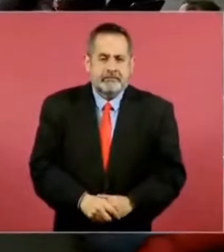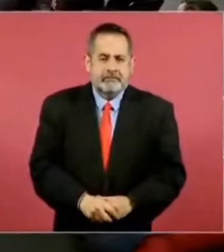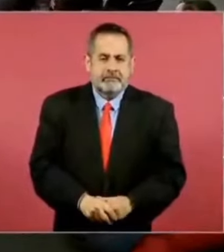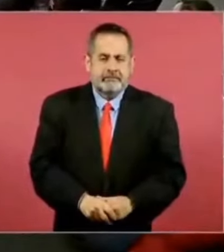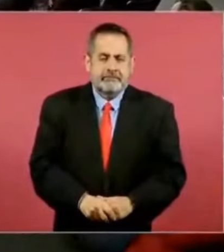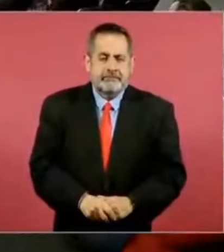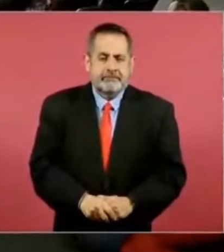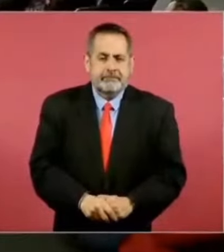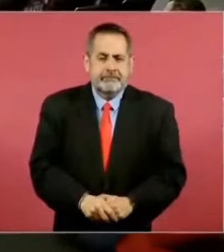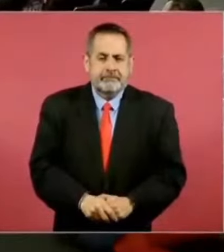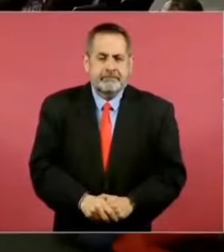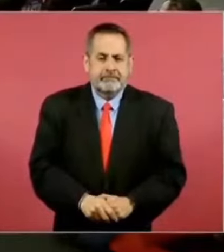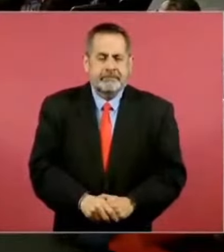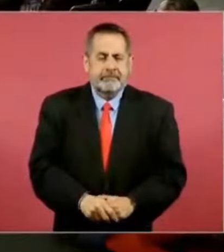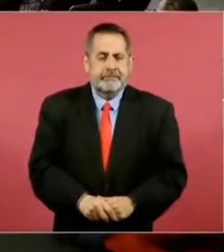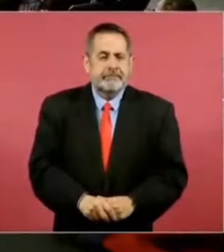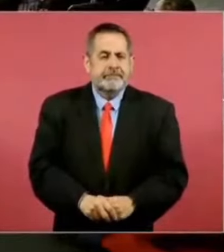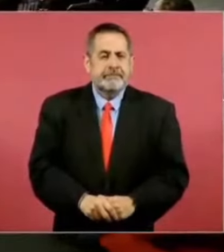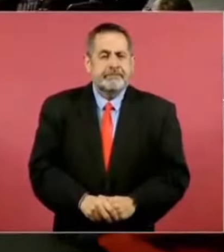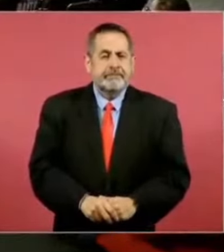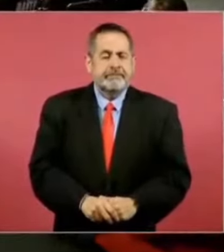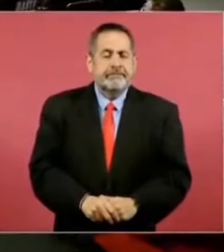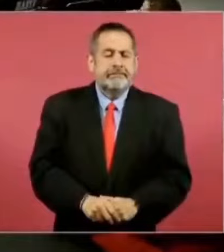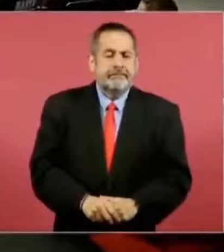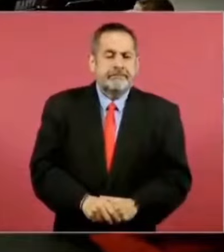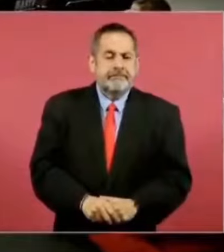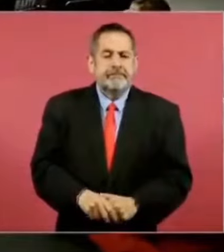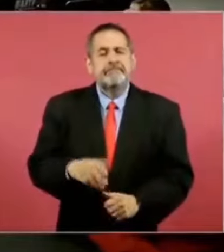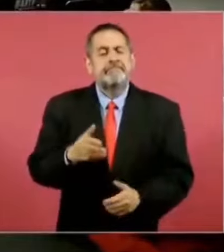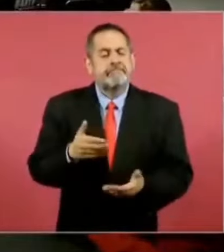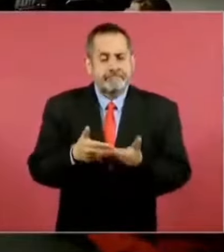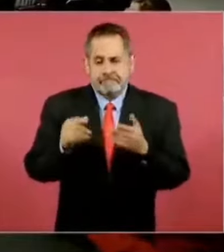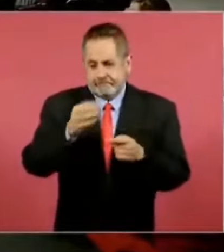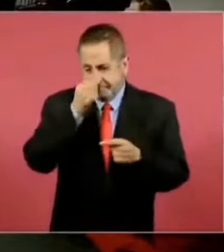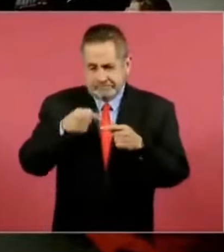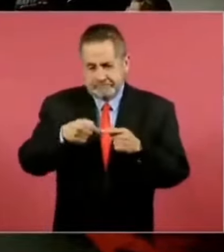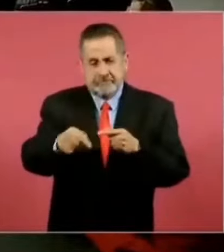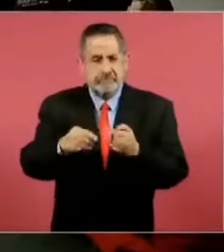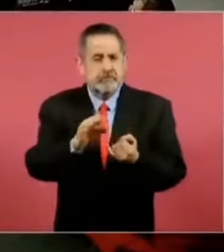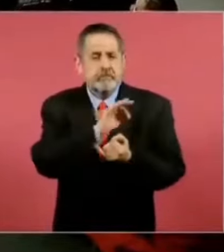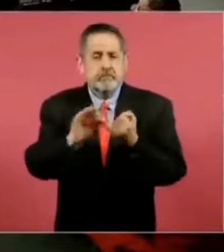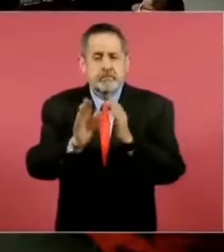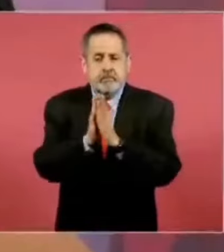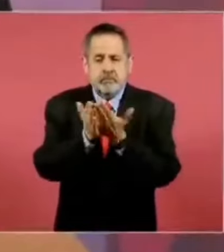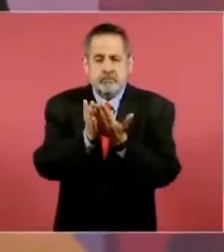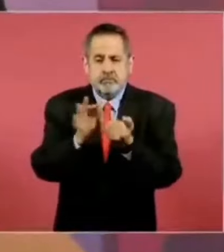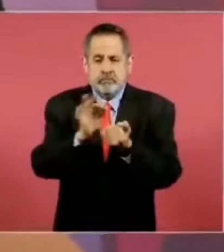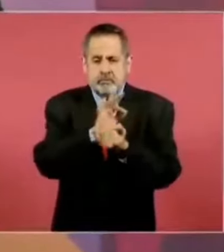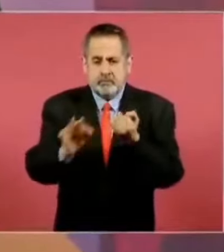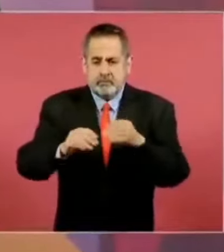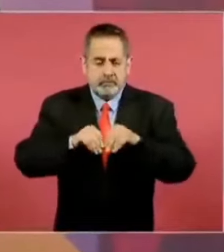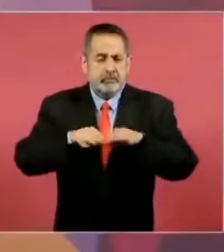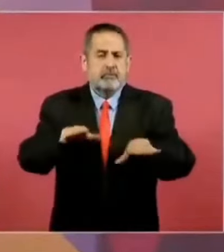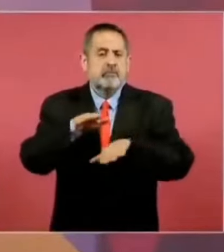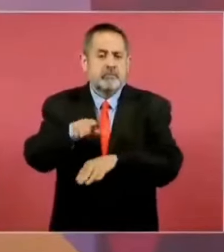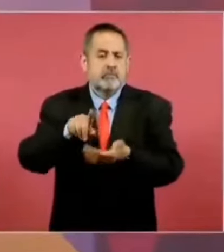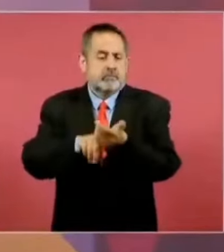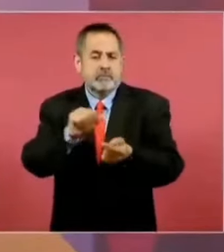escribiendo? Ahora voy a publicar ya el último libro, que tiene que ver con política,